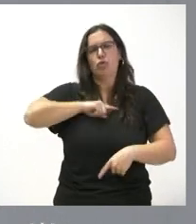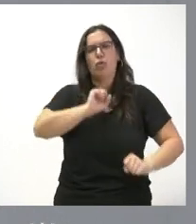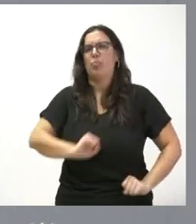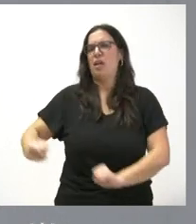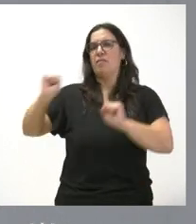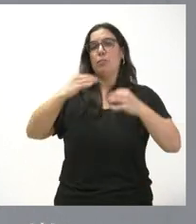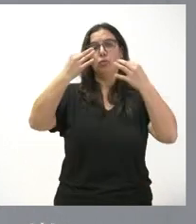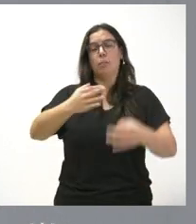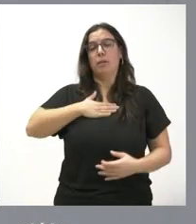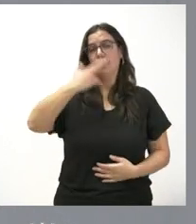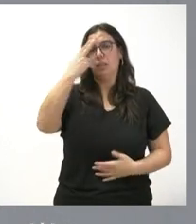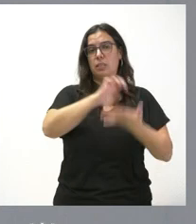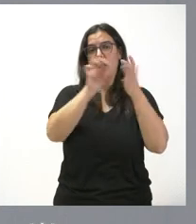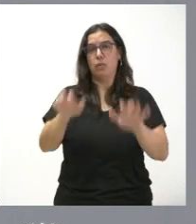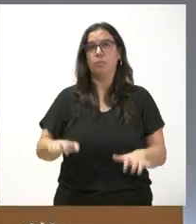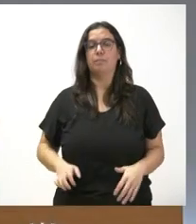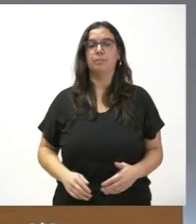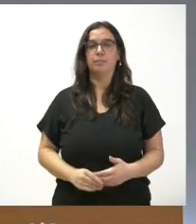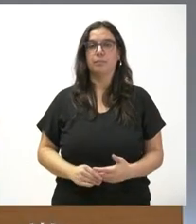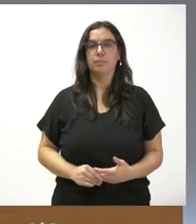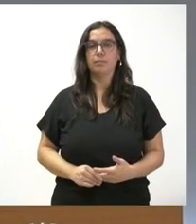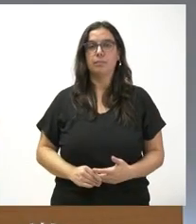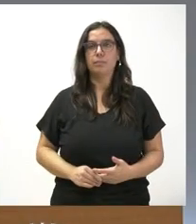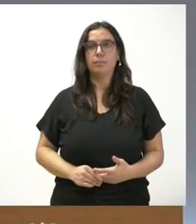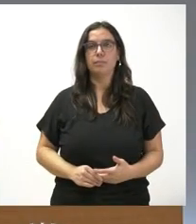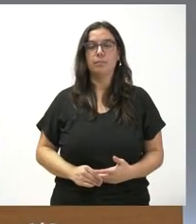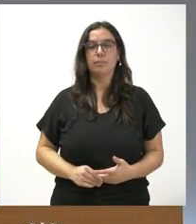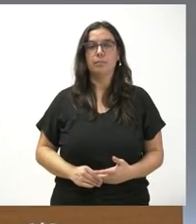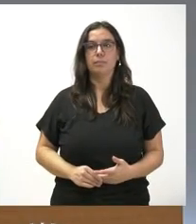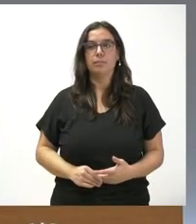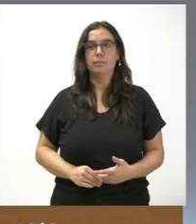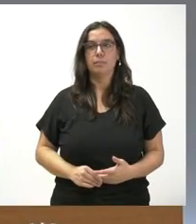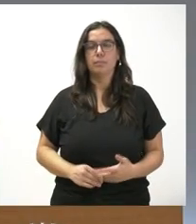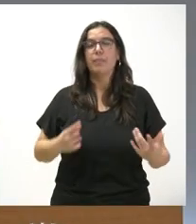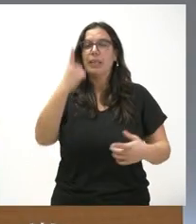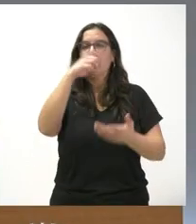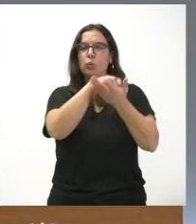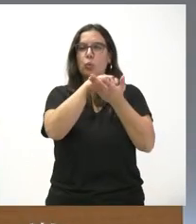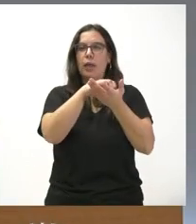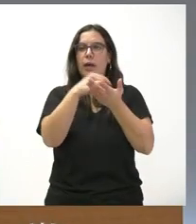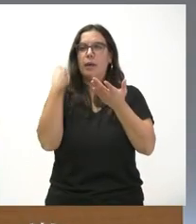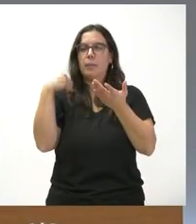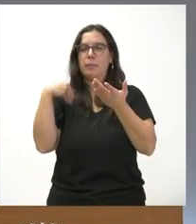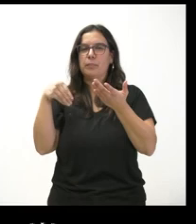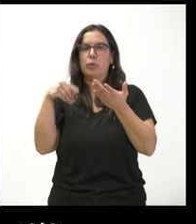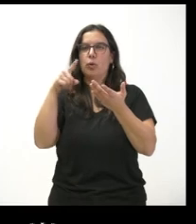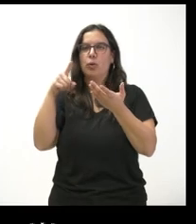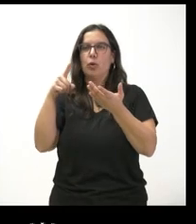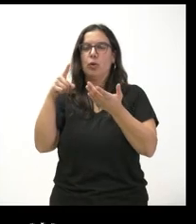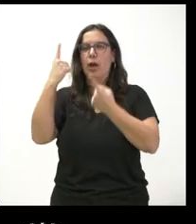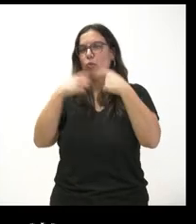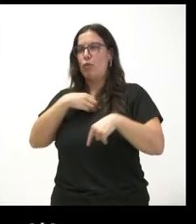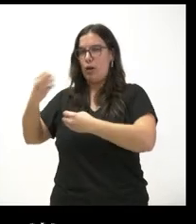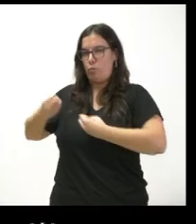siempre los intereses de Castilla y León Efe una duda que nos traslada algún empleado público